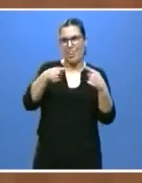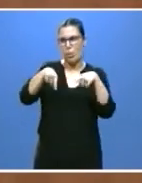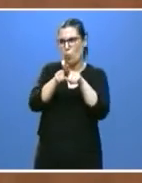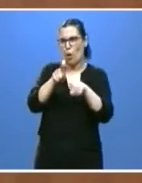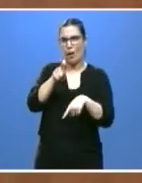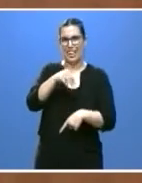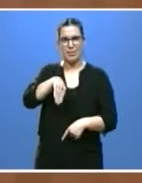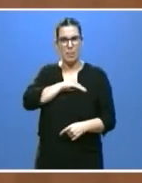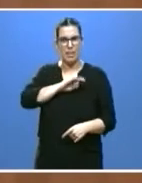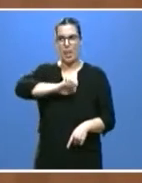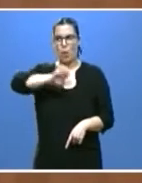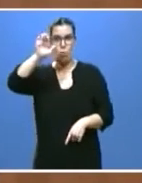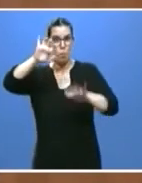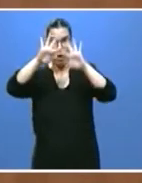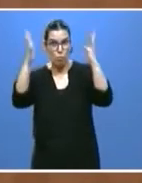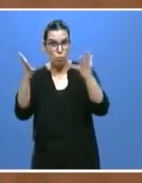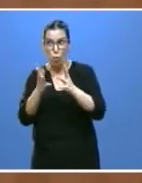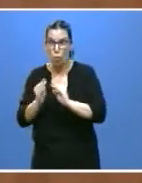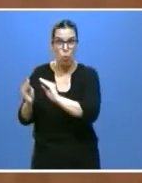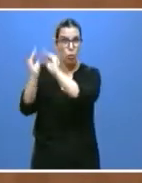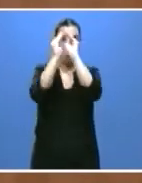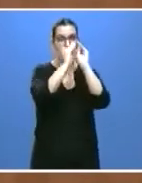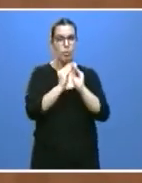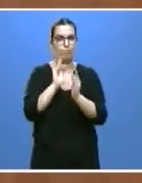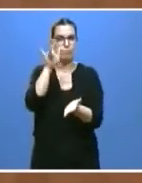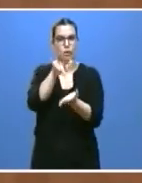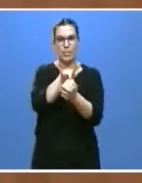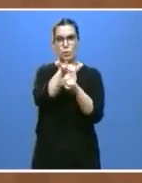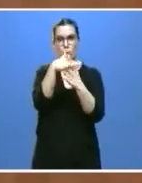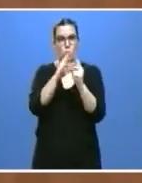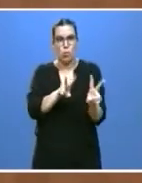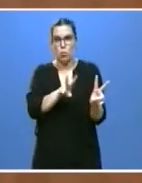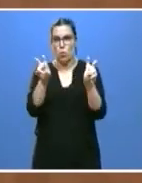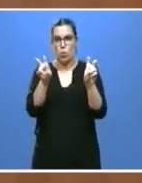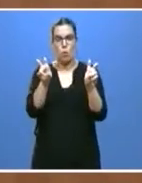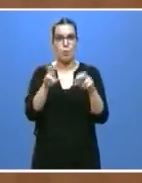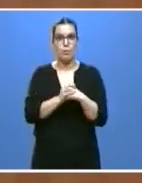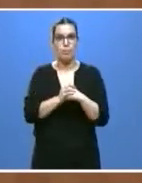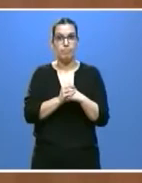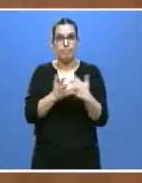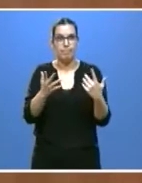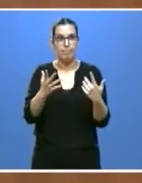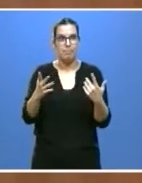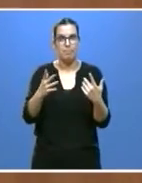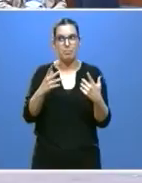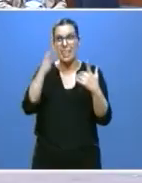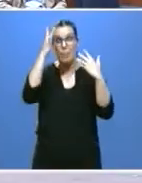y el resto del mundo, se ha visto inmersa en un nuevo escenario. Un escenario que nadie imaginaba y para